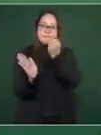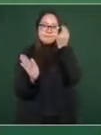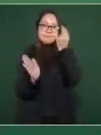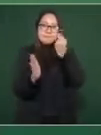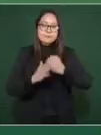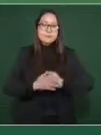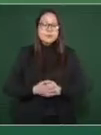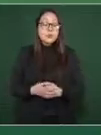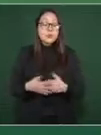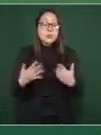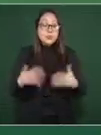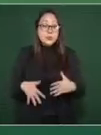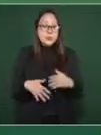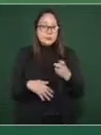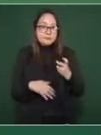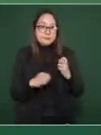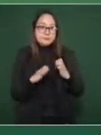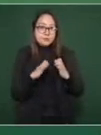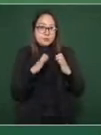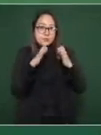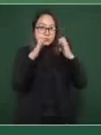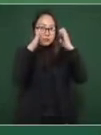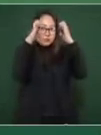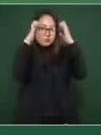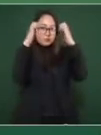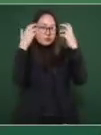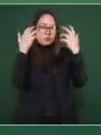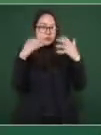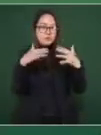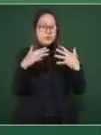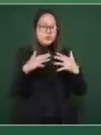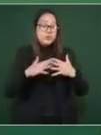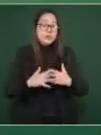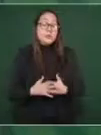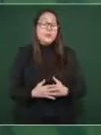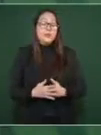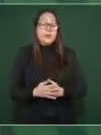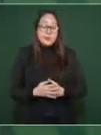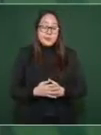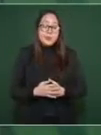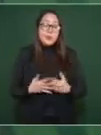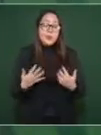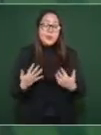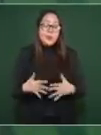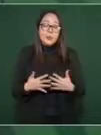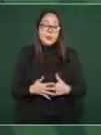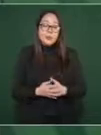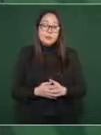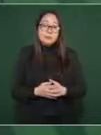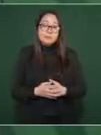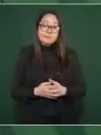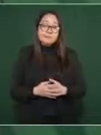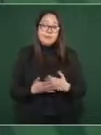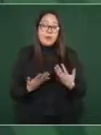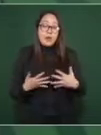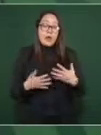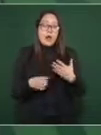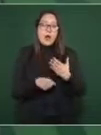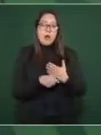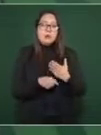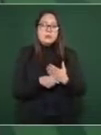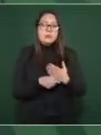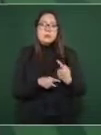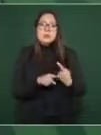está en custodia de